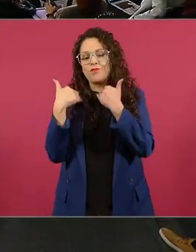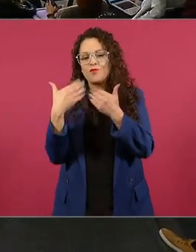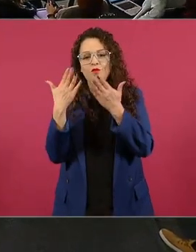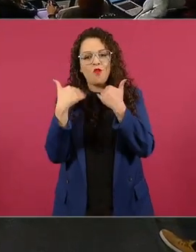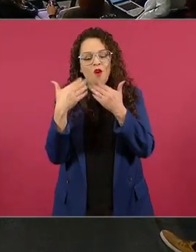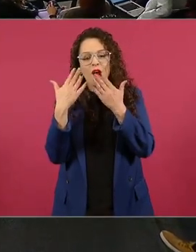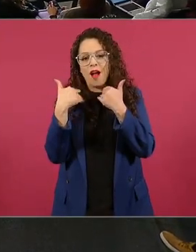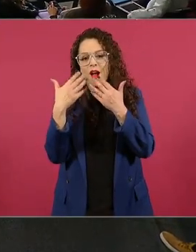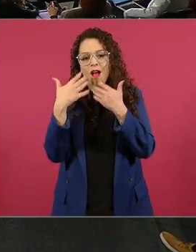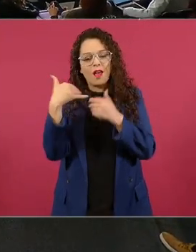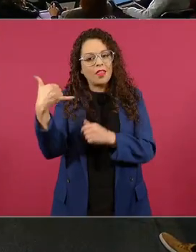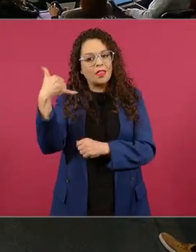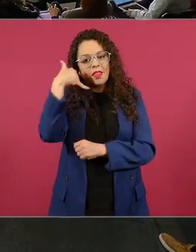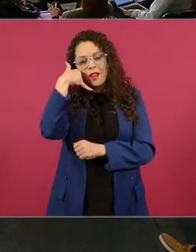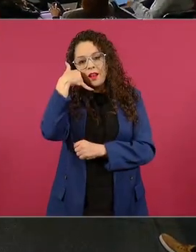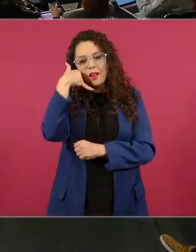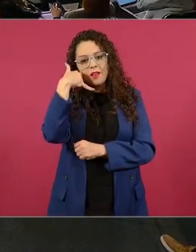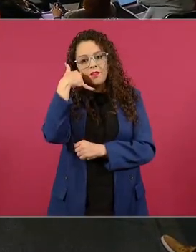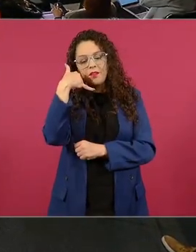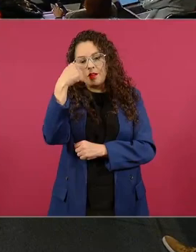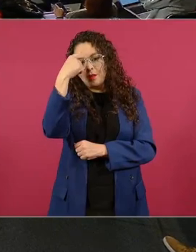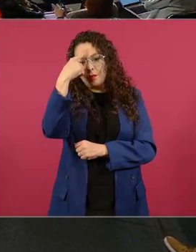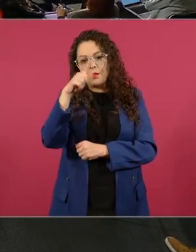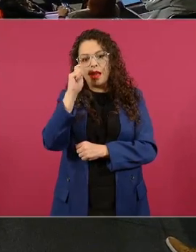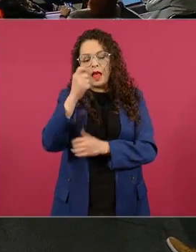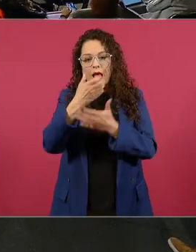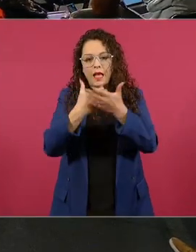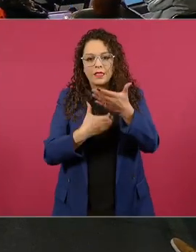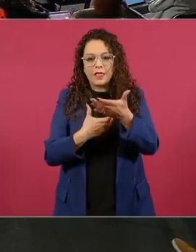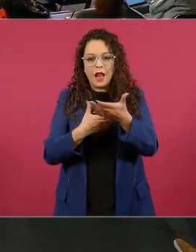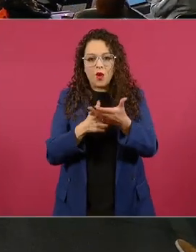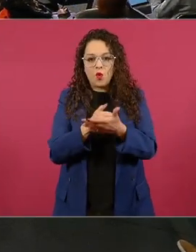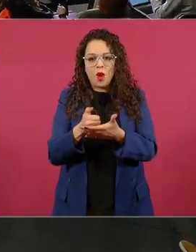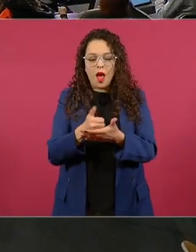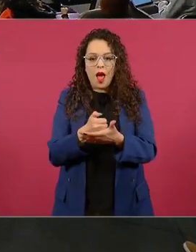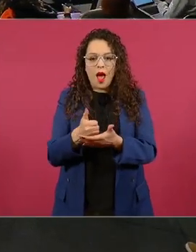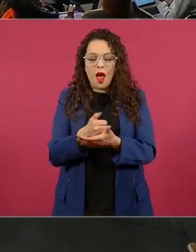telefonía celular y desde ya le hablo